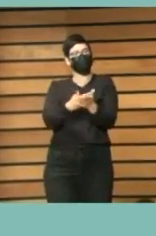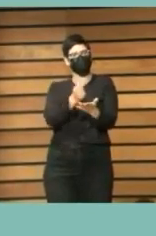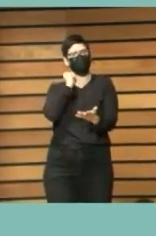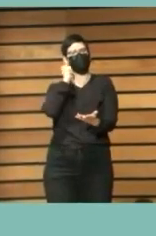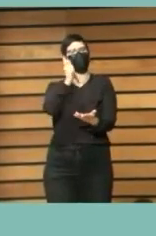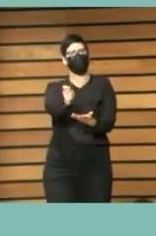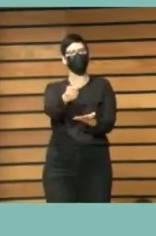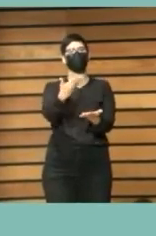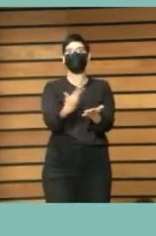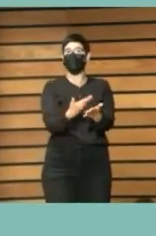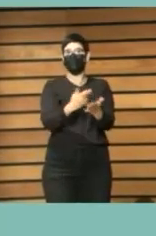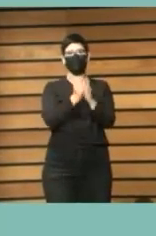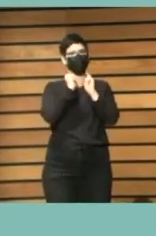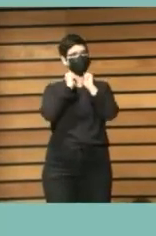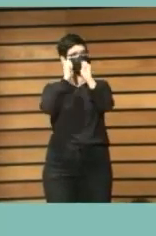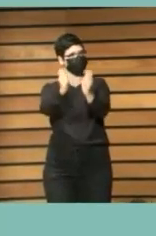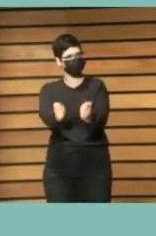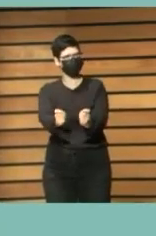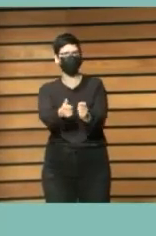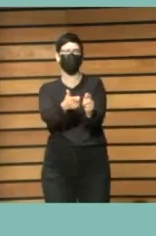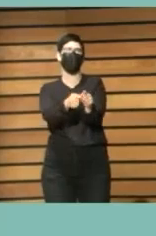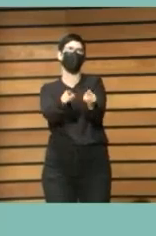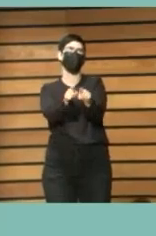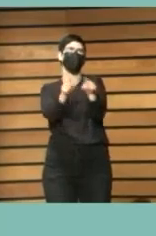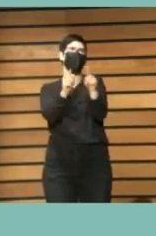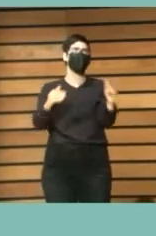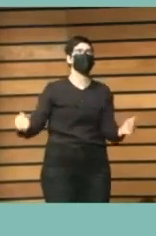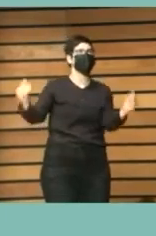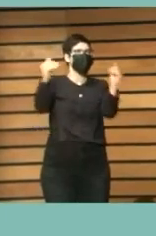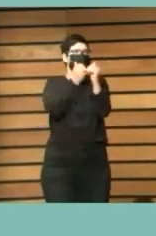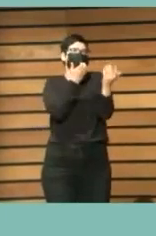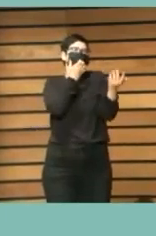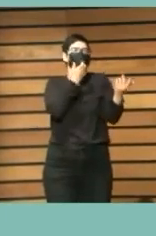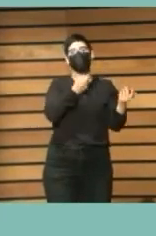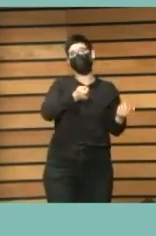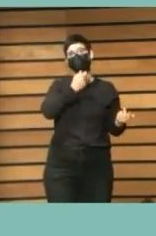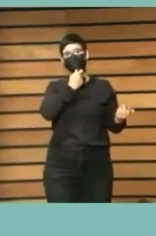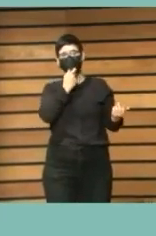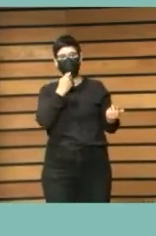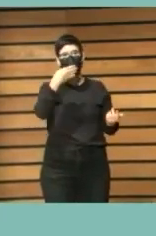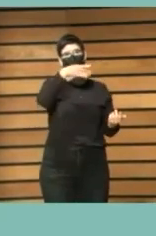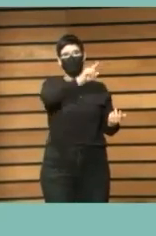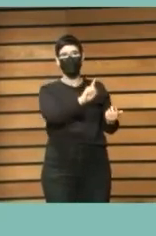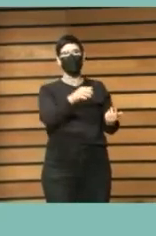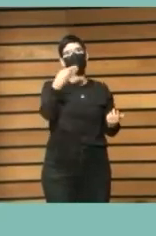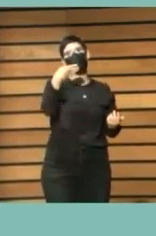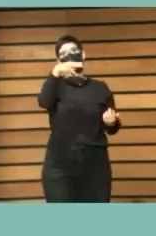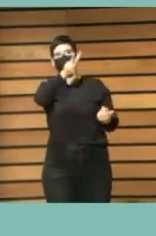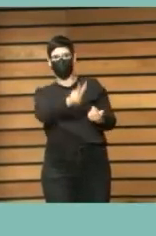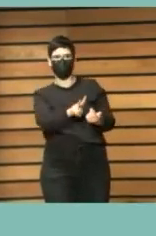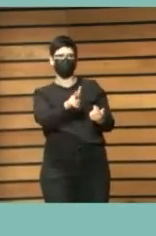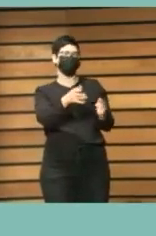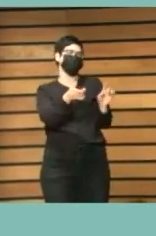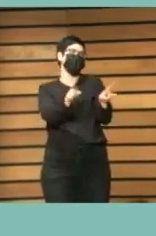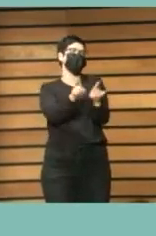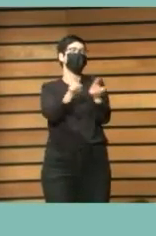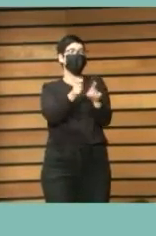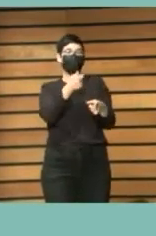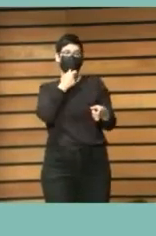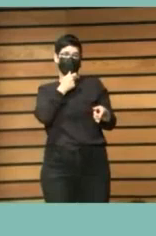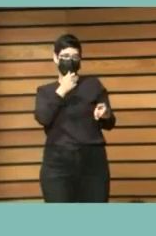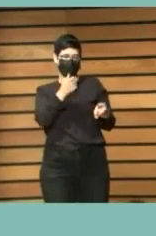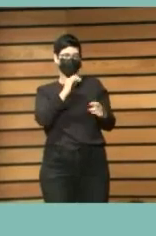equivalente pues a lo que puede ser en inglés o en idiomas el B1 el B2 y tal. Lo